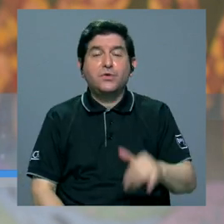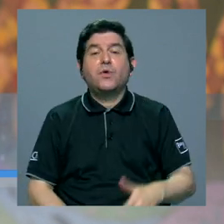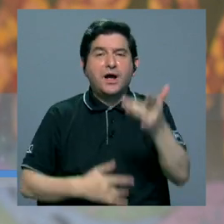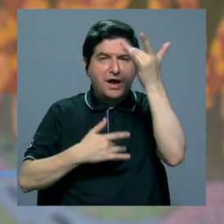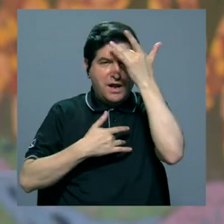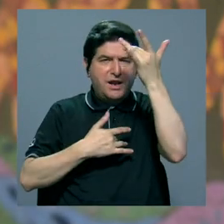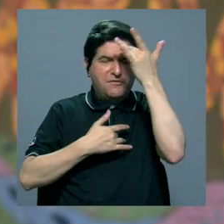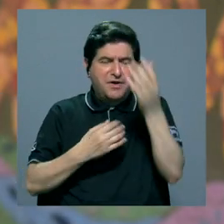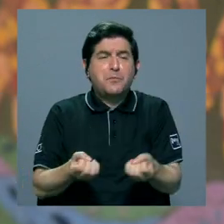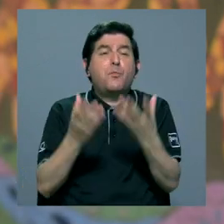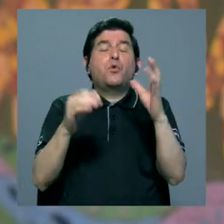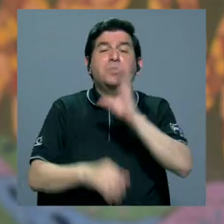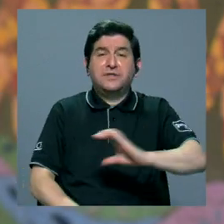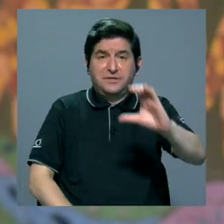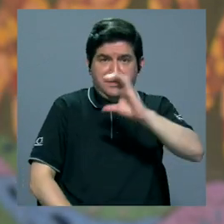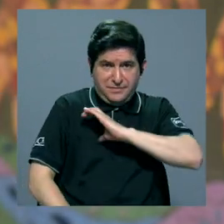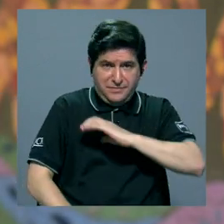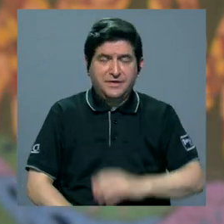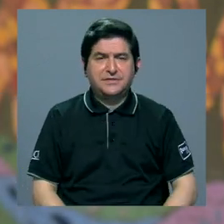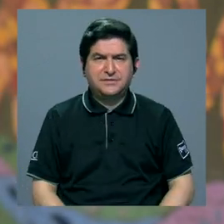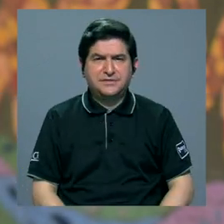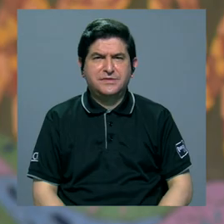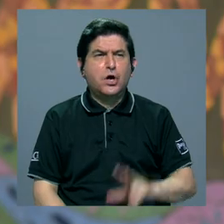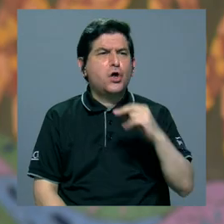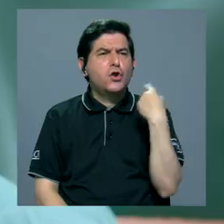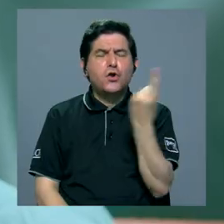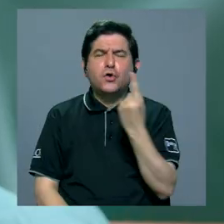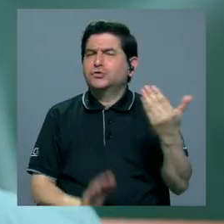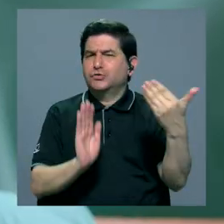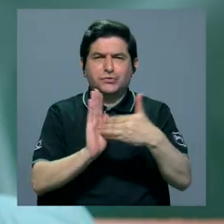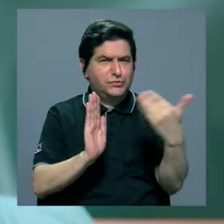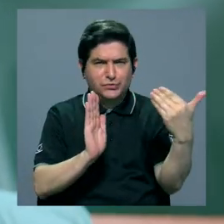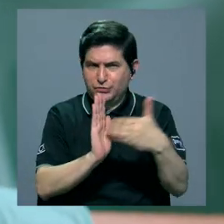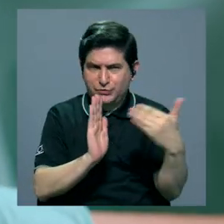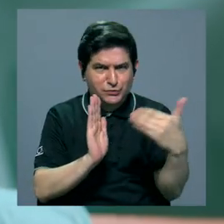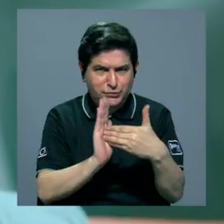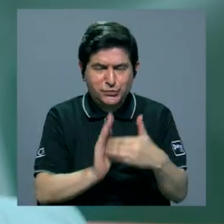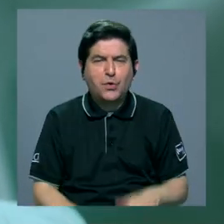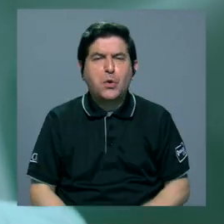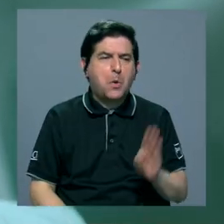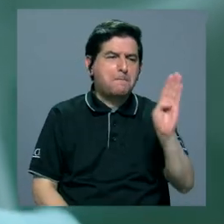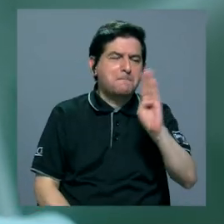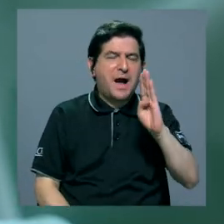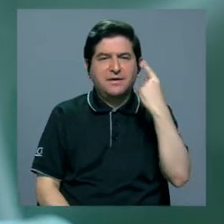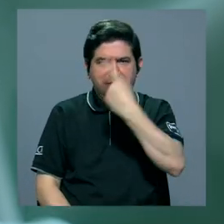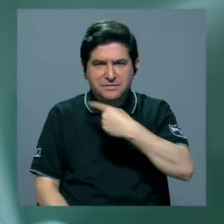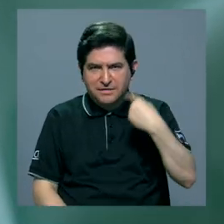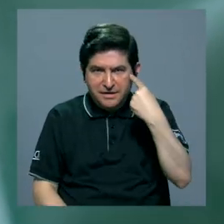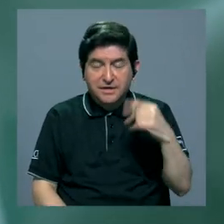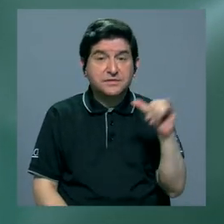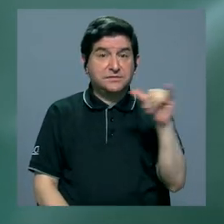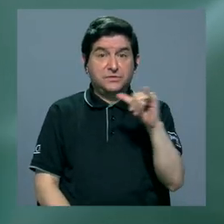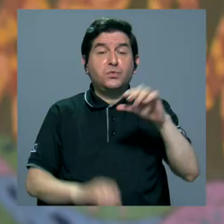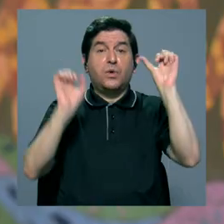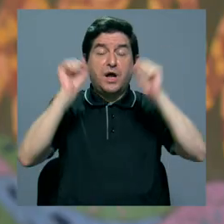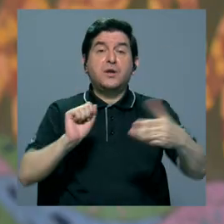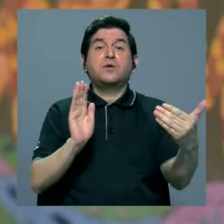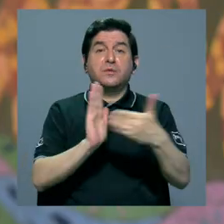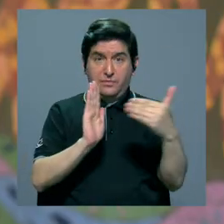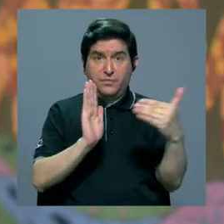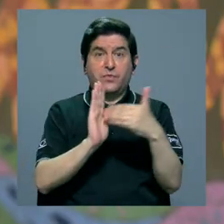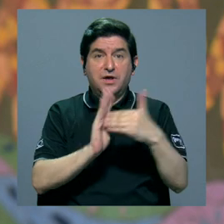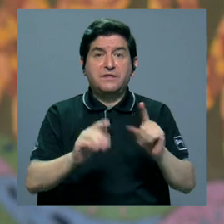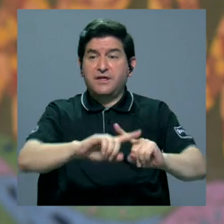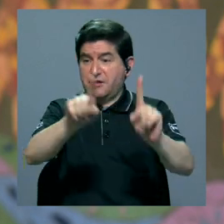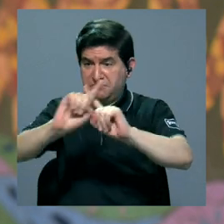enfermedad multifactorial, entonces no solo es afectada por bacterias orales sino que también puede ser afectada